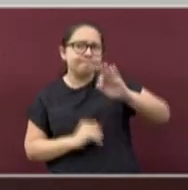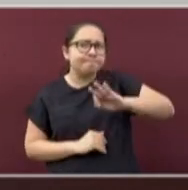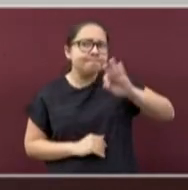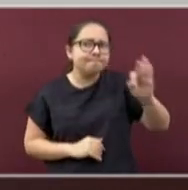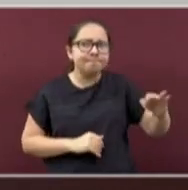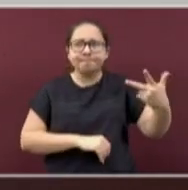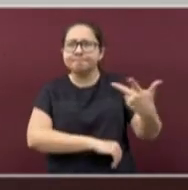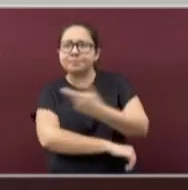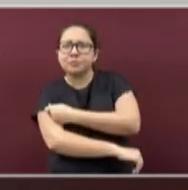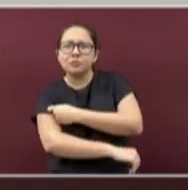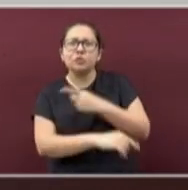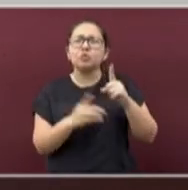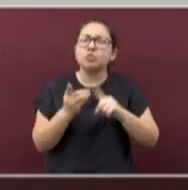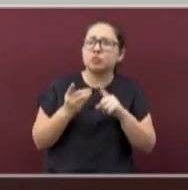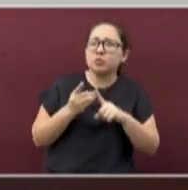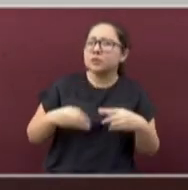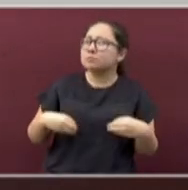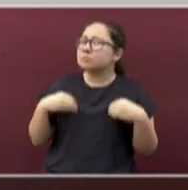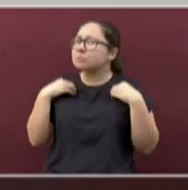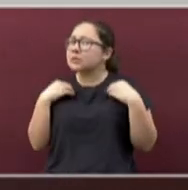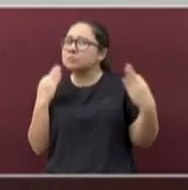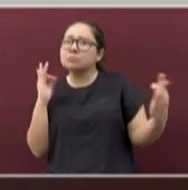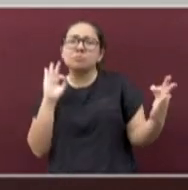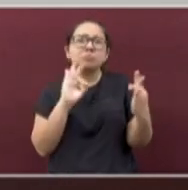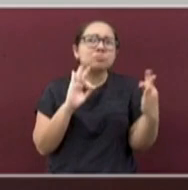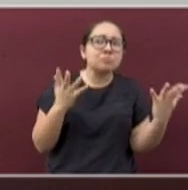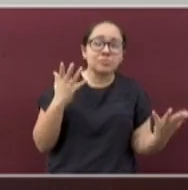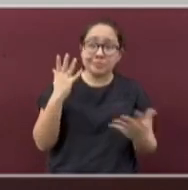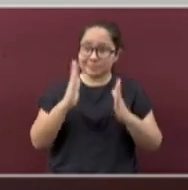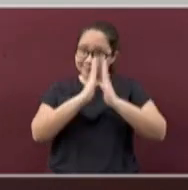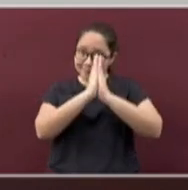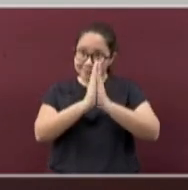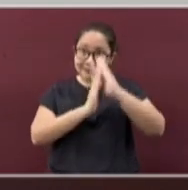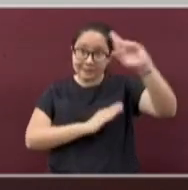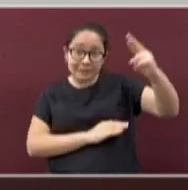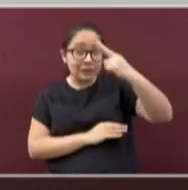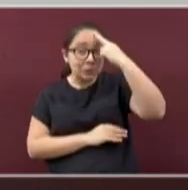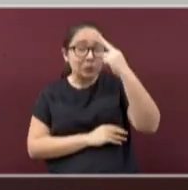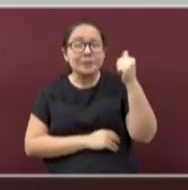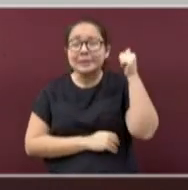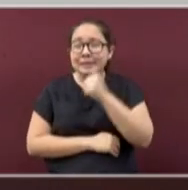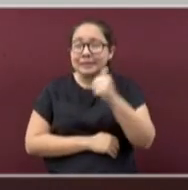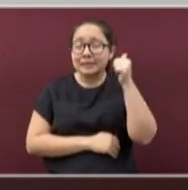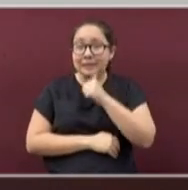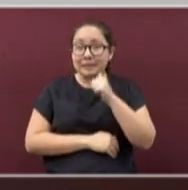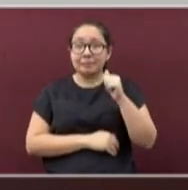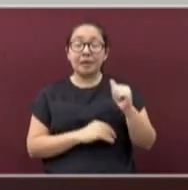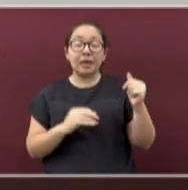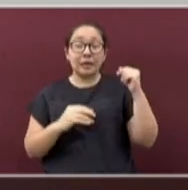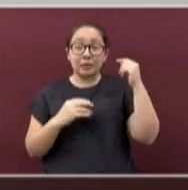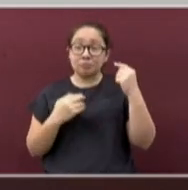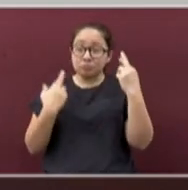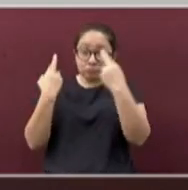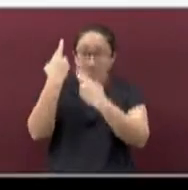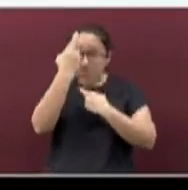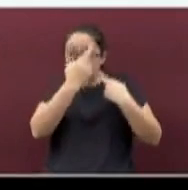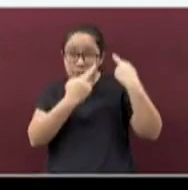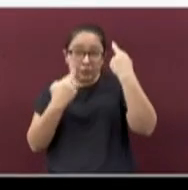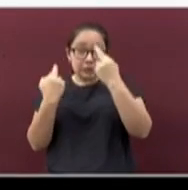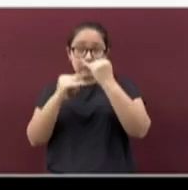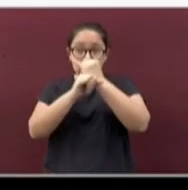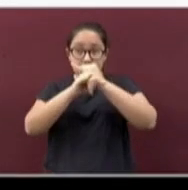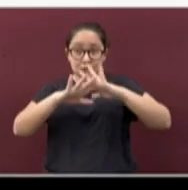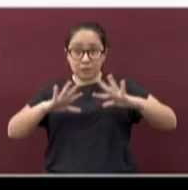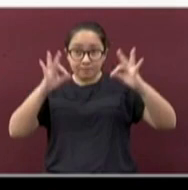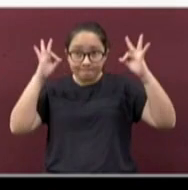vacunación, cerca del lugar donde vive, por favor, recuerde siempre visitar fuentes oficiales. Para